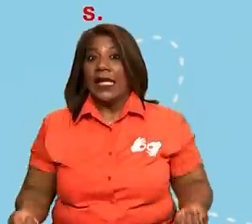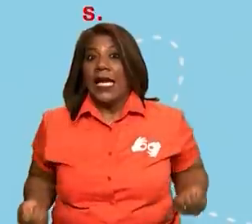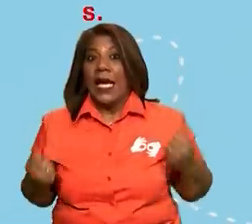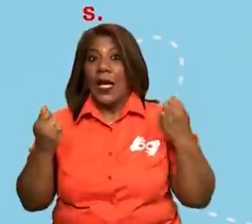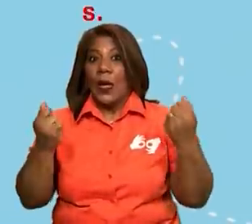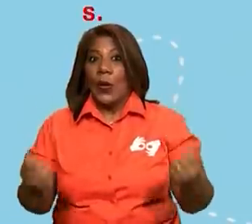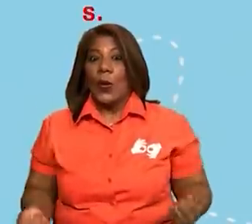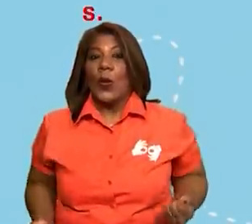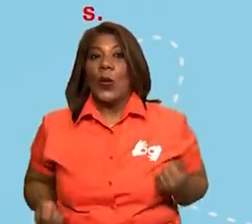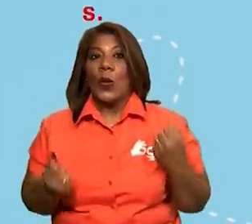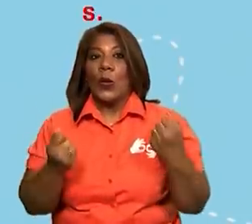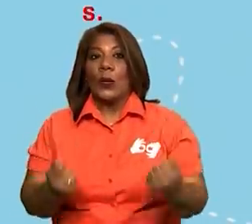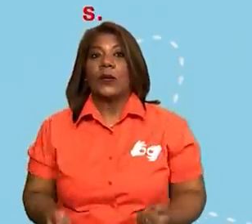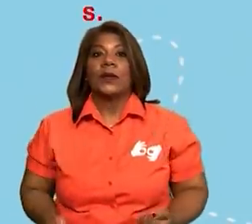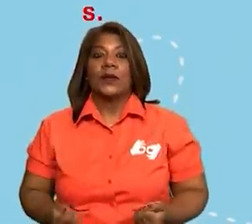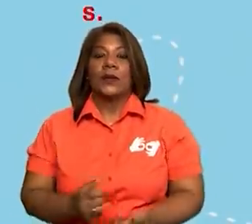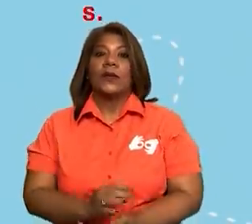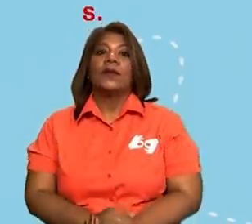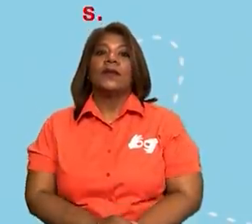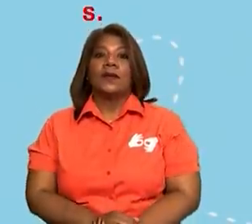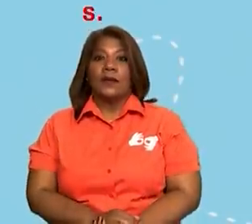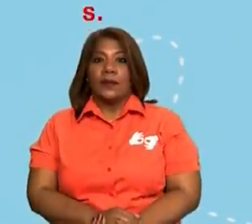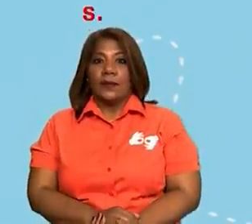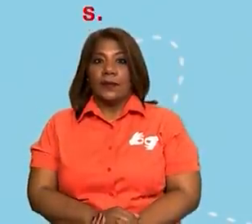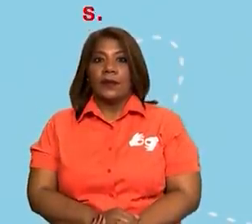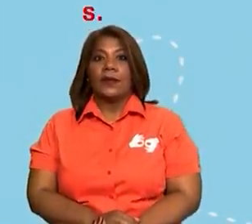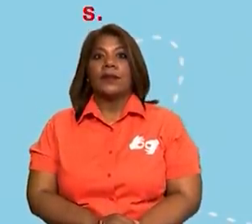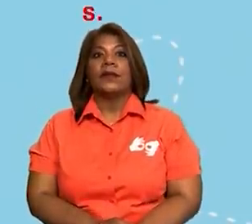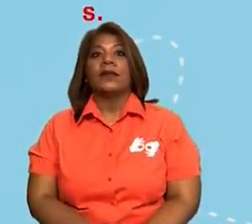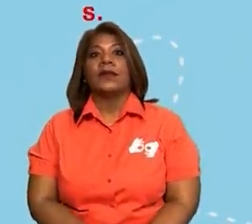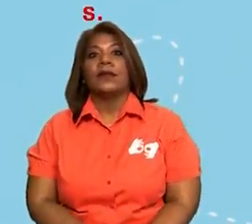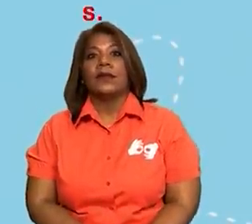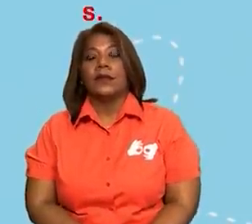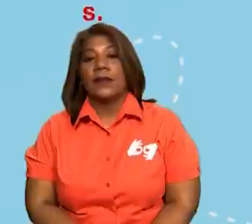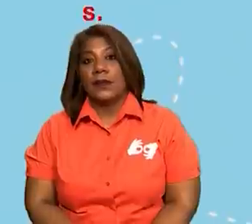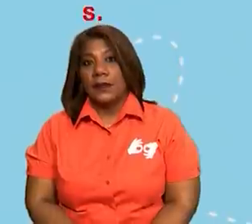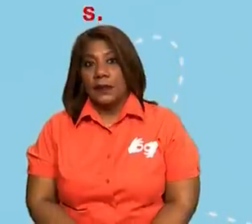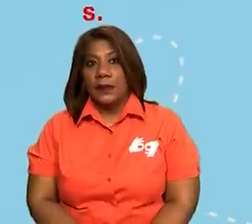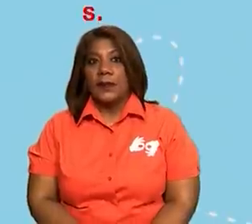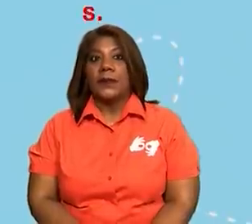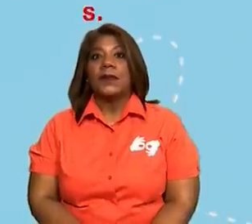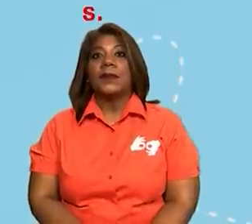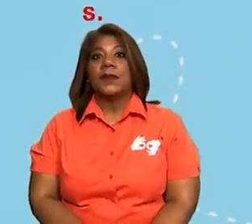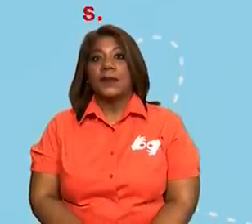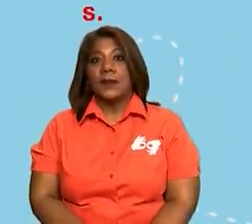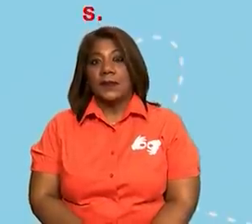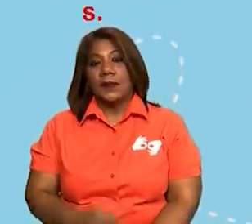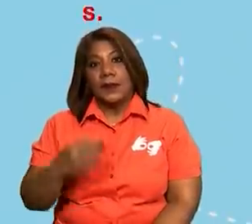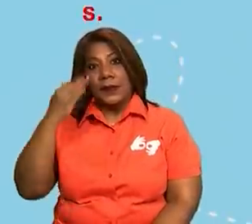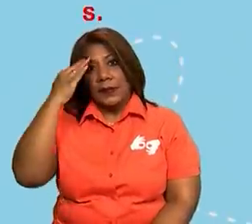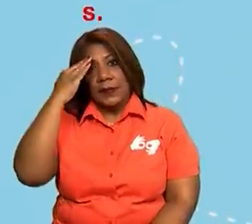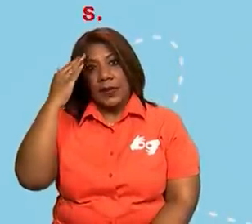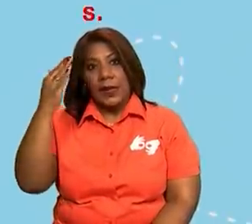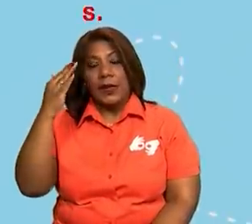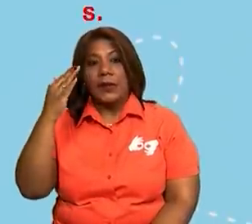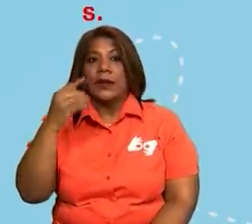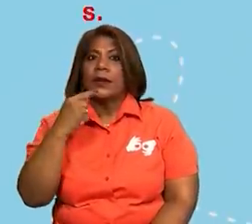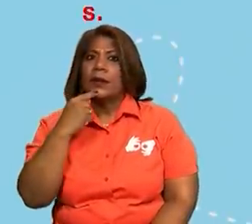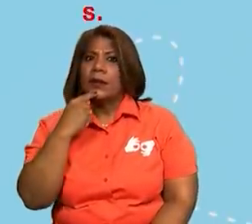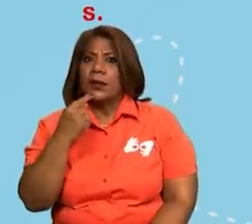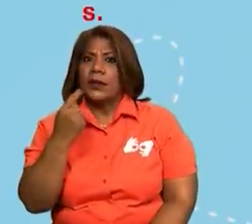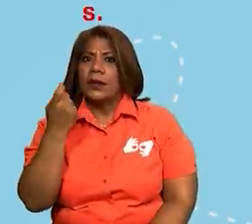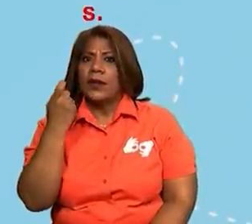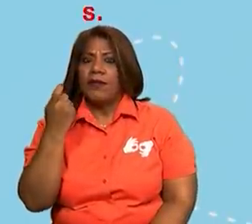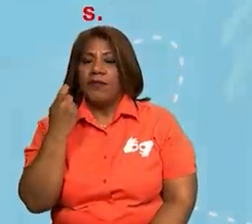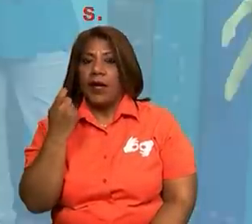salto, salto y se saludan, se saludan, sale de paseo. Y vamos a ver qué maestra Tamara tiene allí,